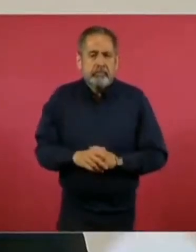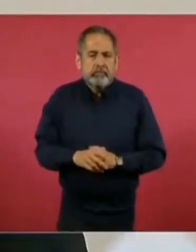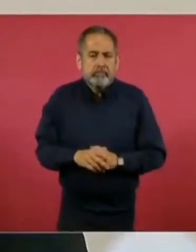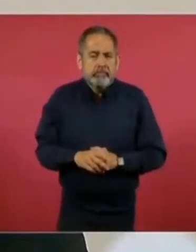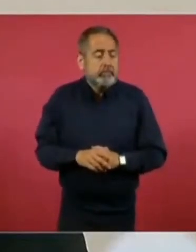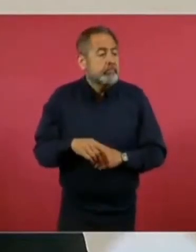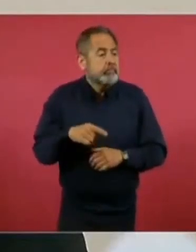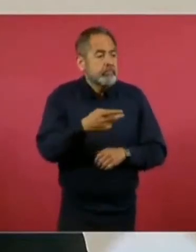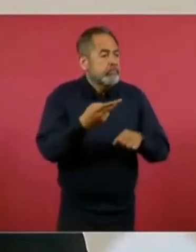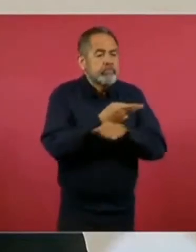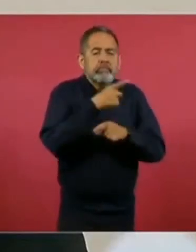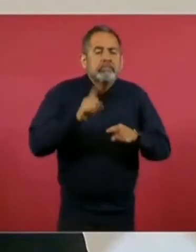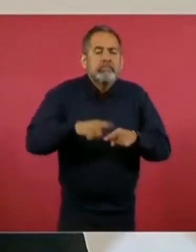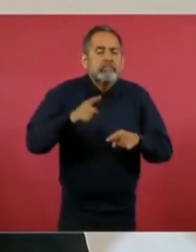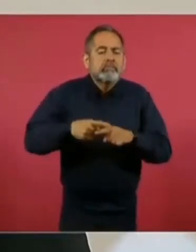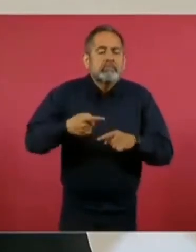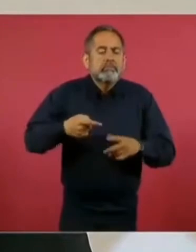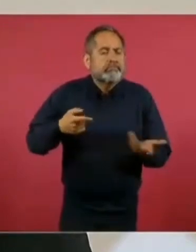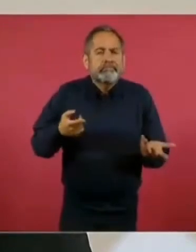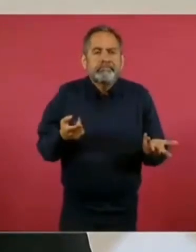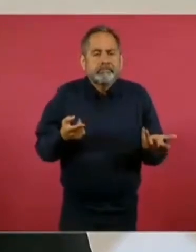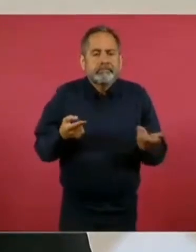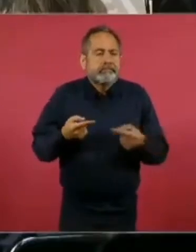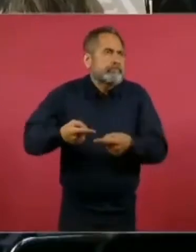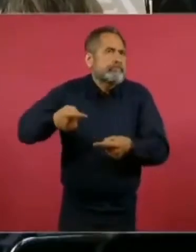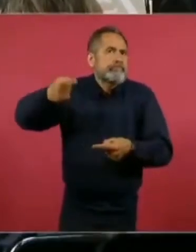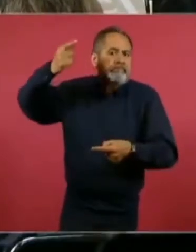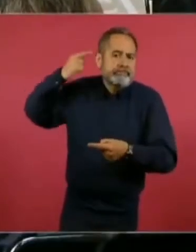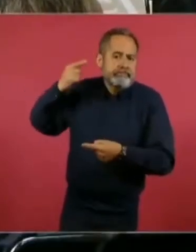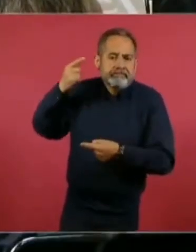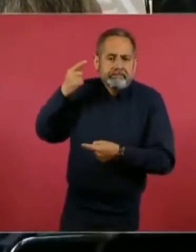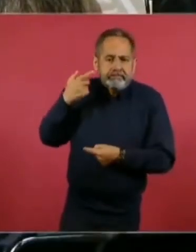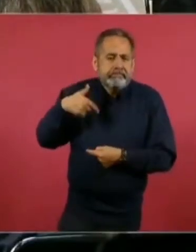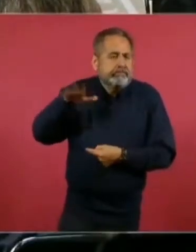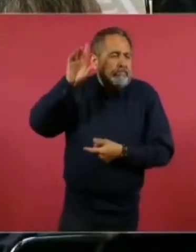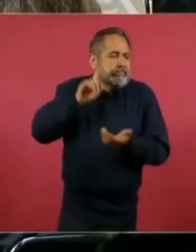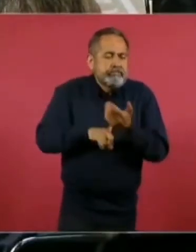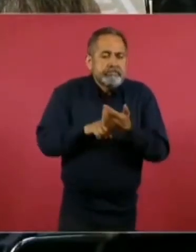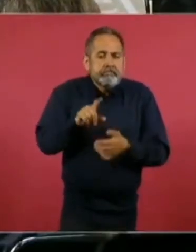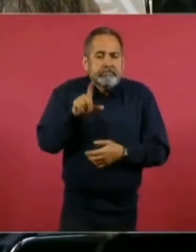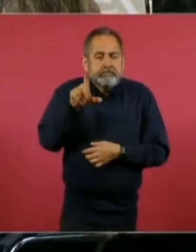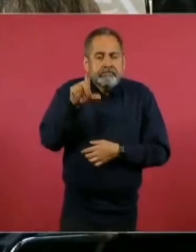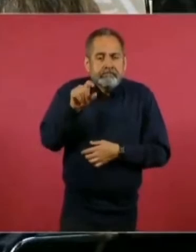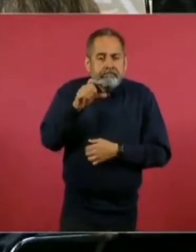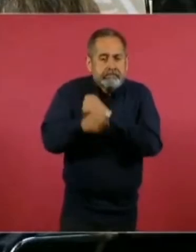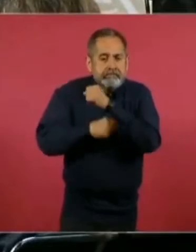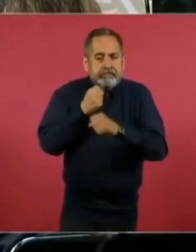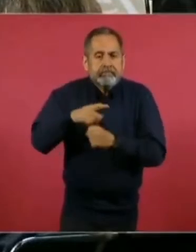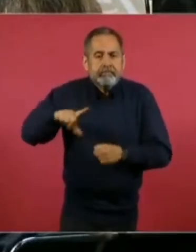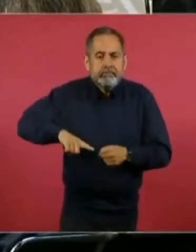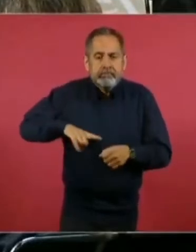afectación se haya dado hace 20 años